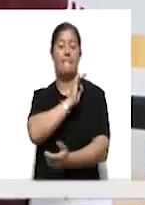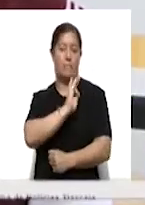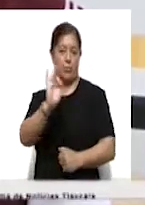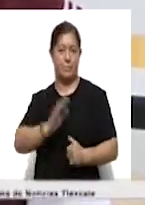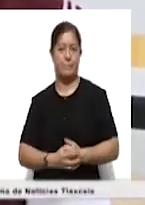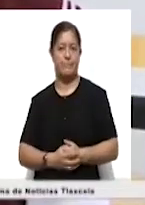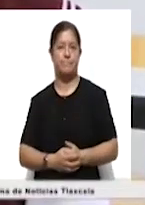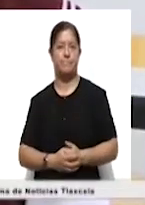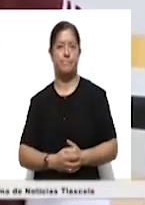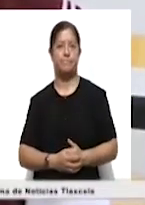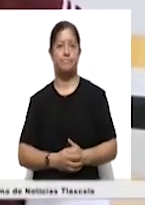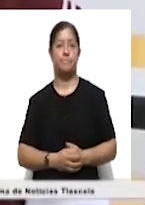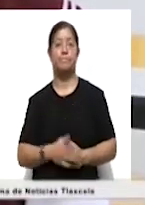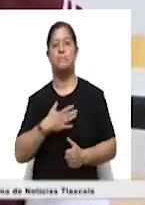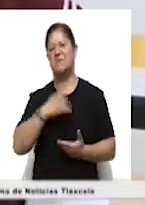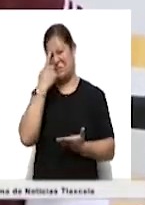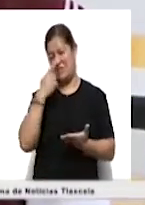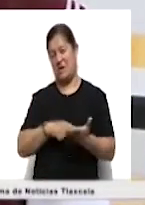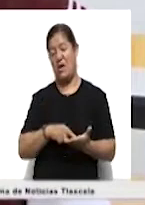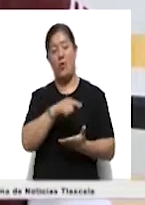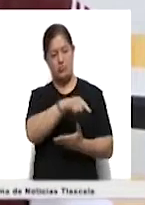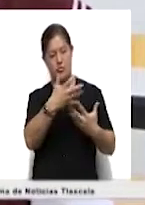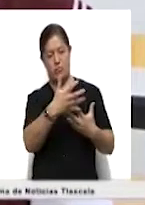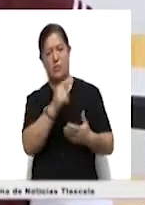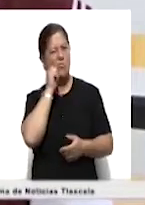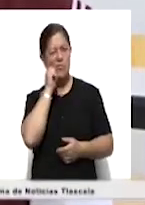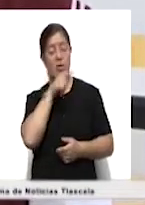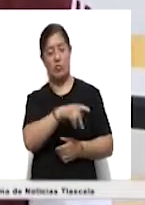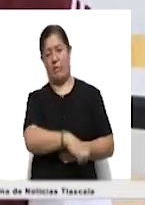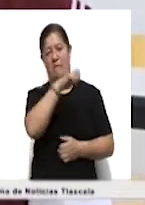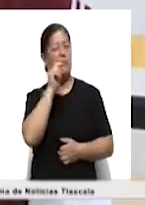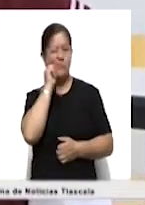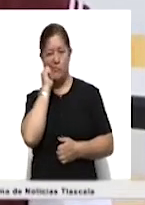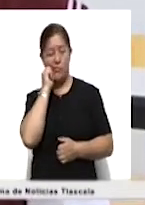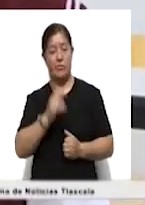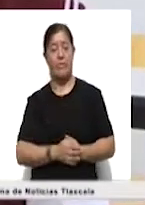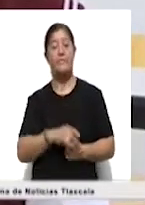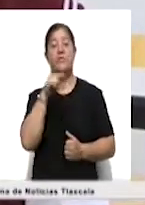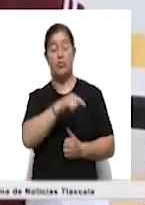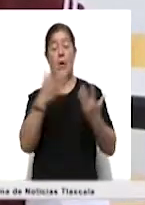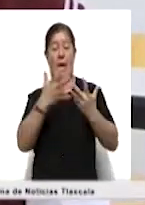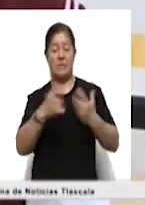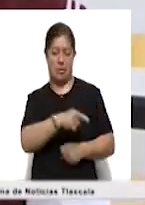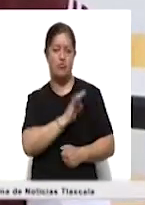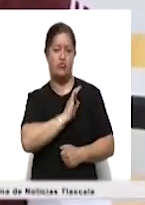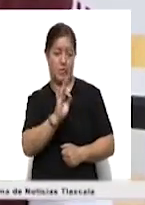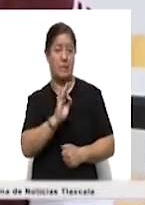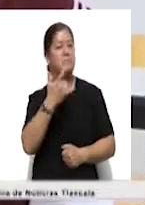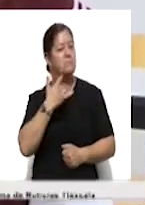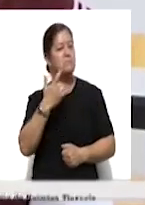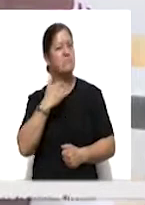que independientemente de lo que hagas o la edad que tengas, lo que quieras hacer lo tienes que hacer porque te